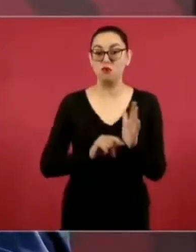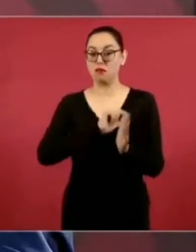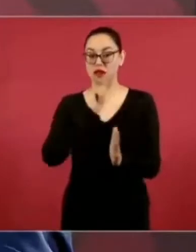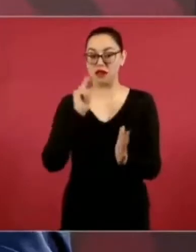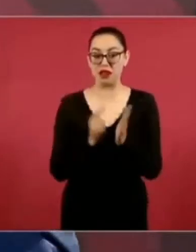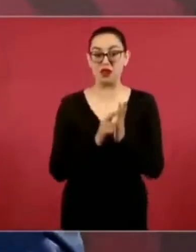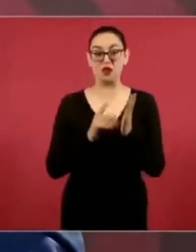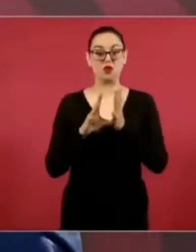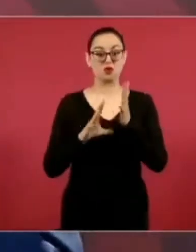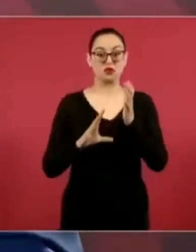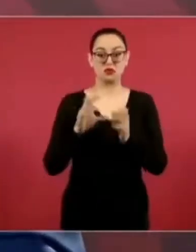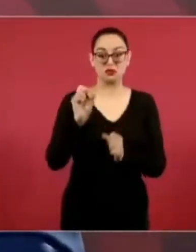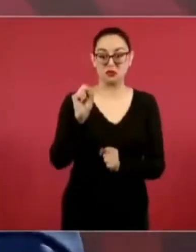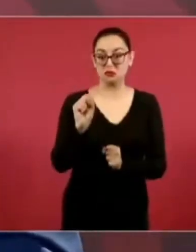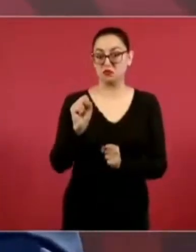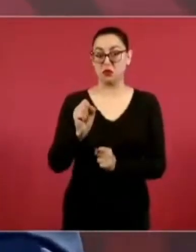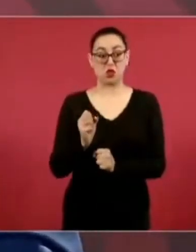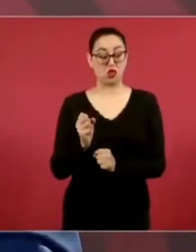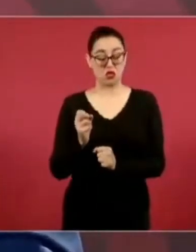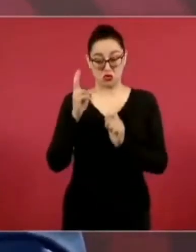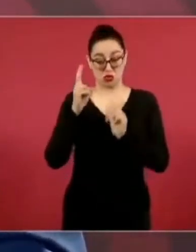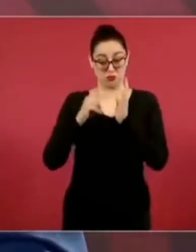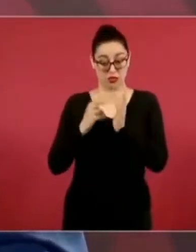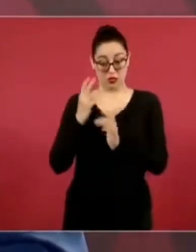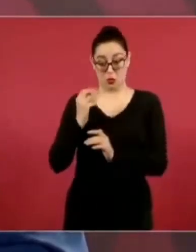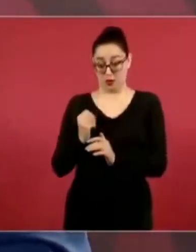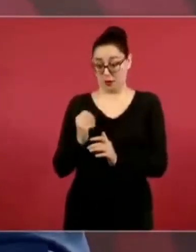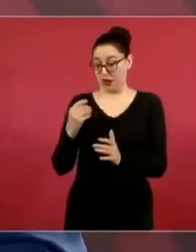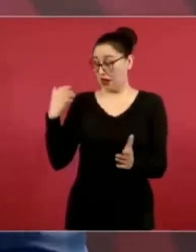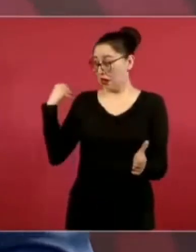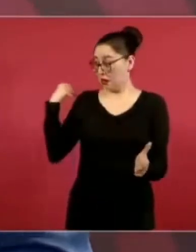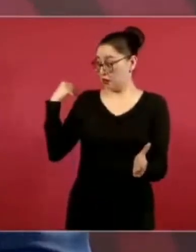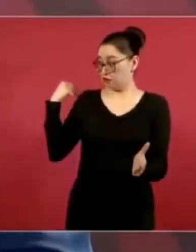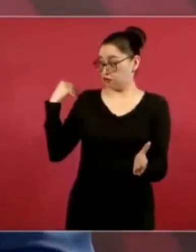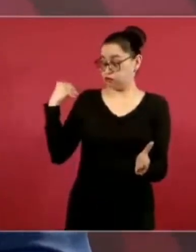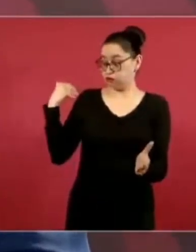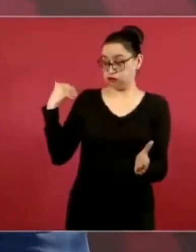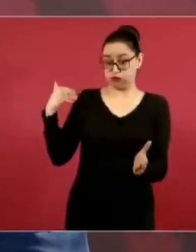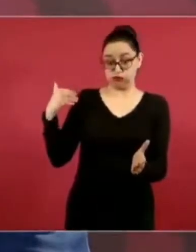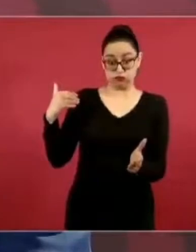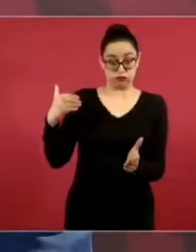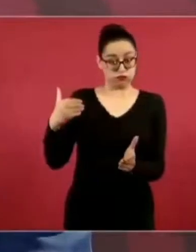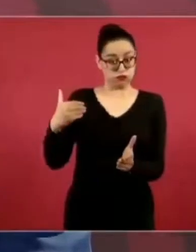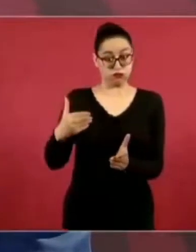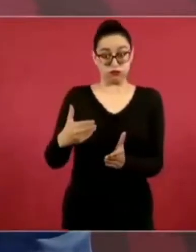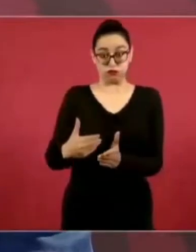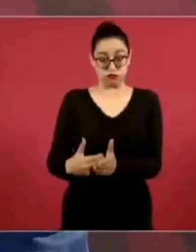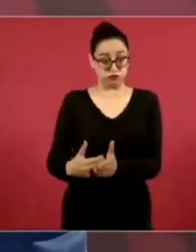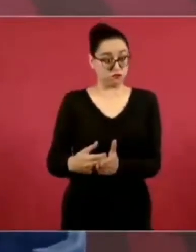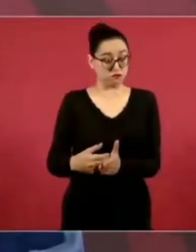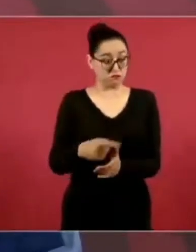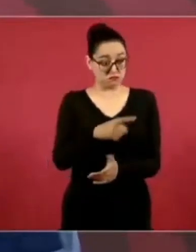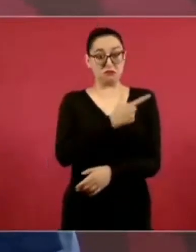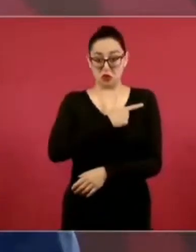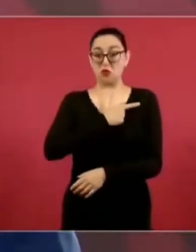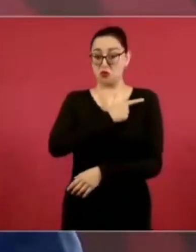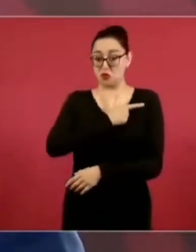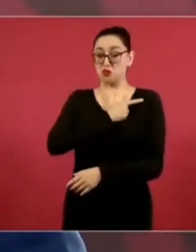que ellos usaron cuando tenían la mayoría.